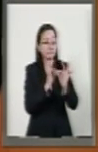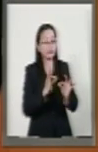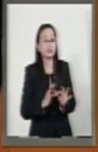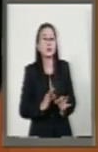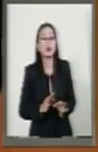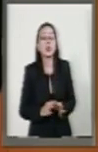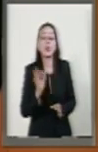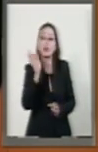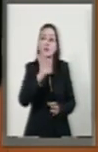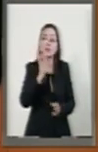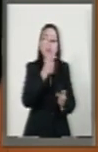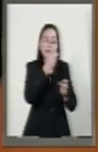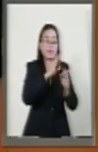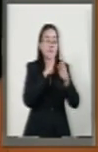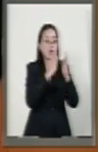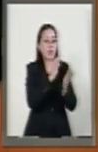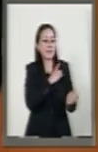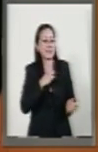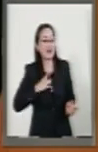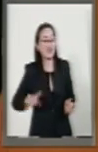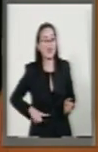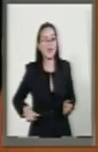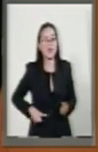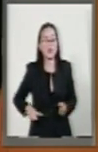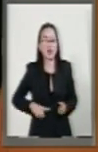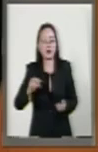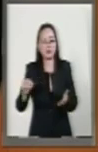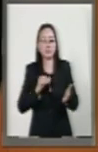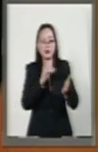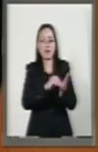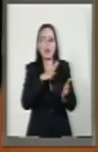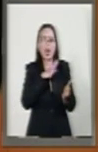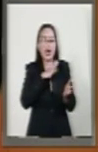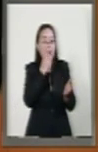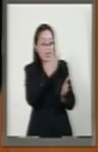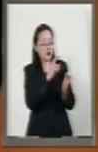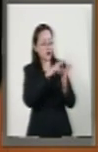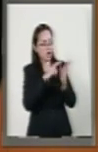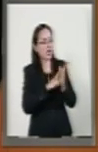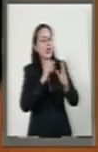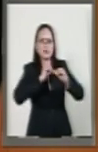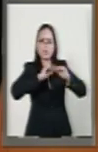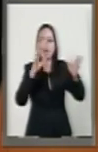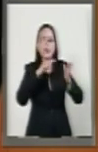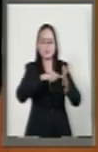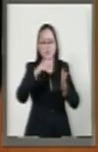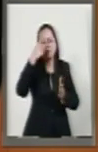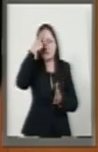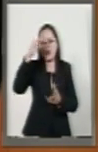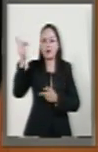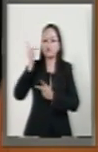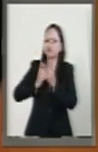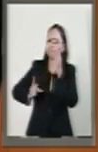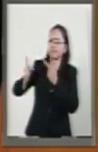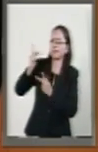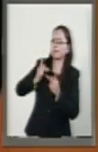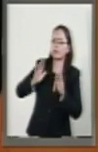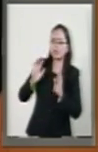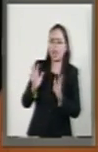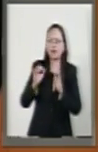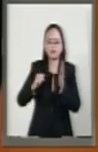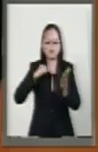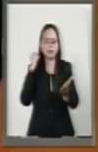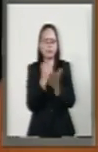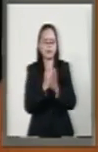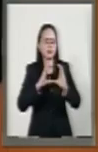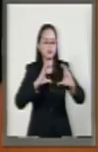mecanismos que no son deuda pública, sobre los cuales ya hay reglas claras para contraer la deuda y tienen que ser aprobados